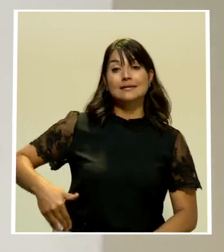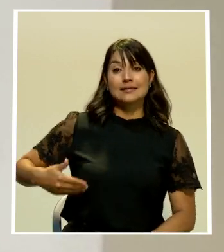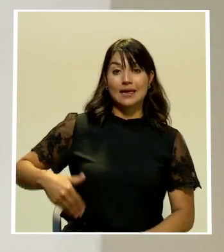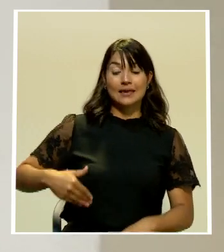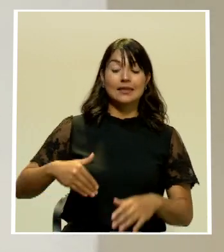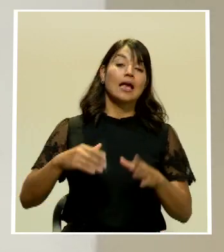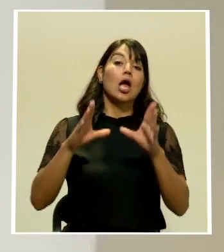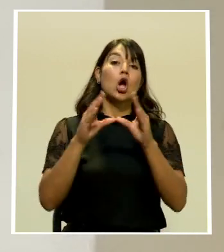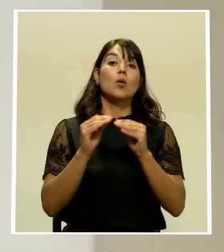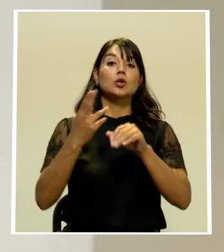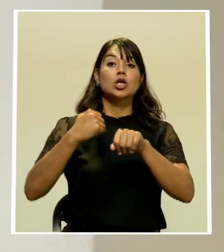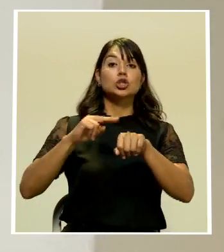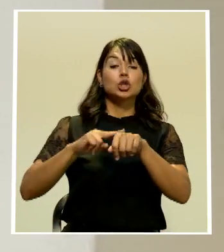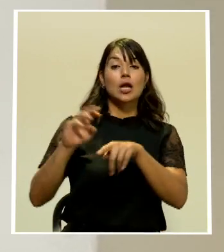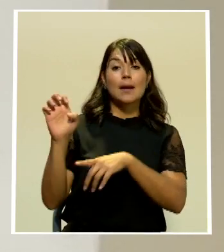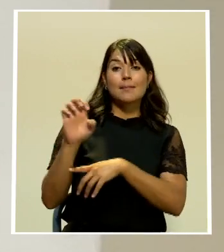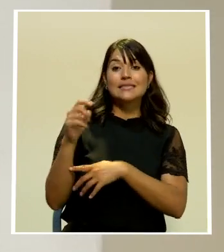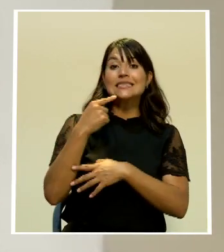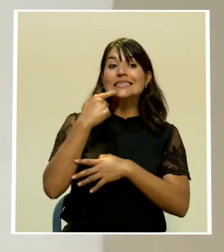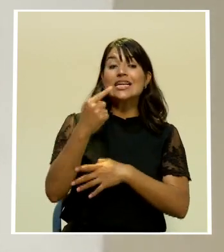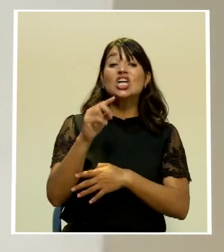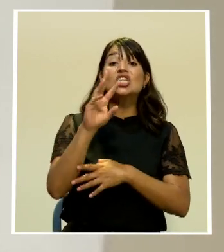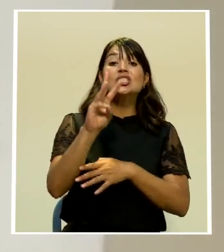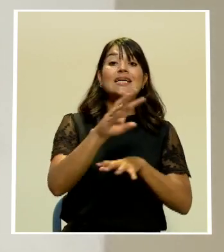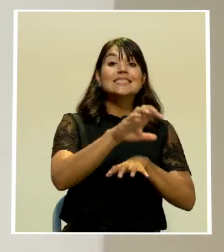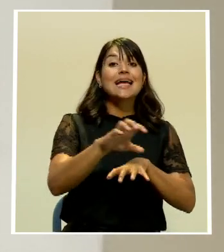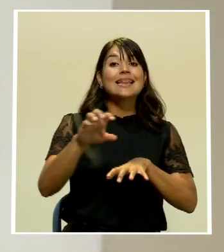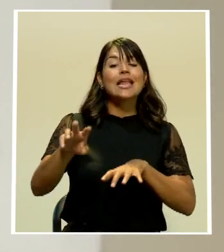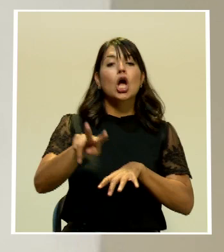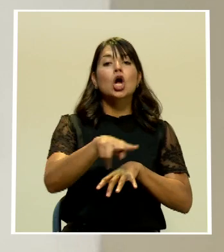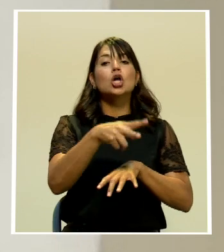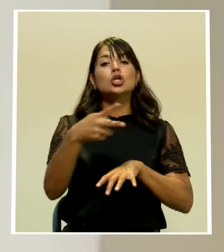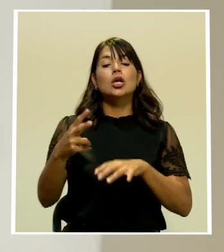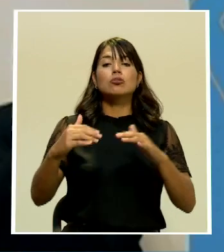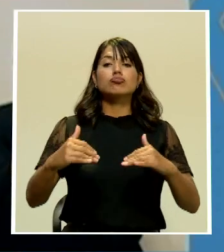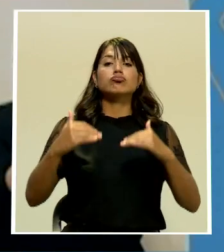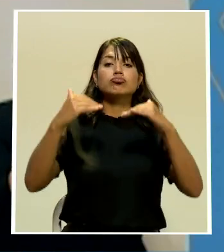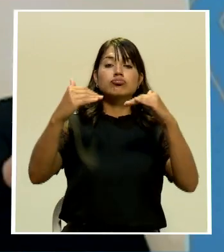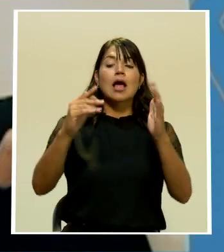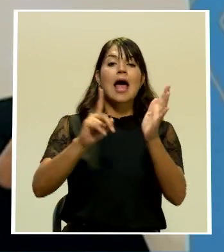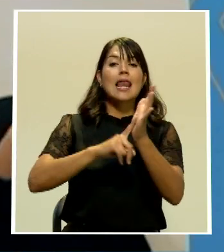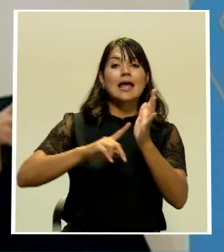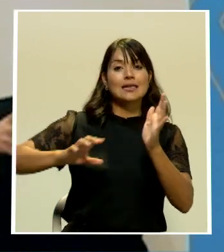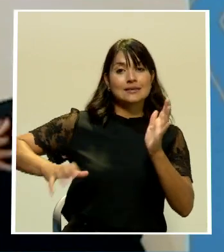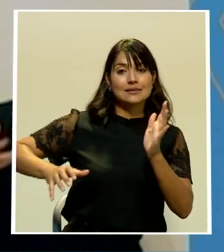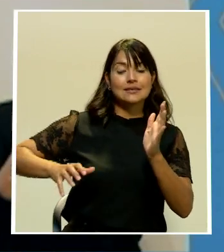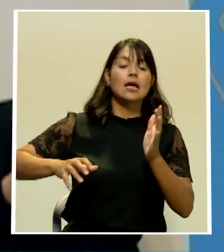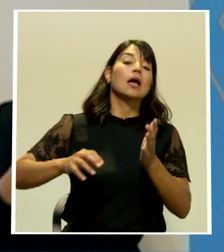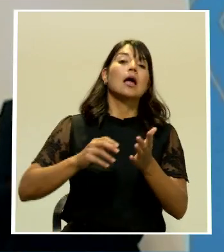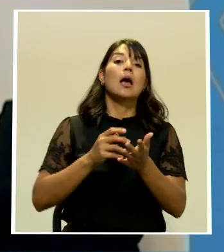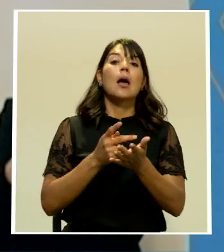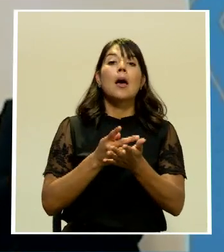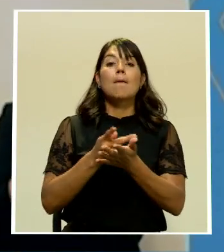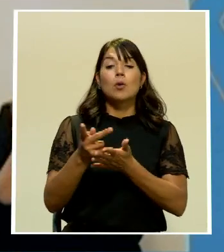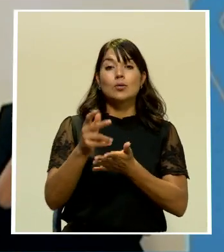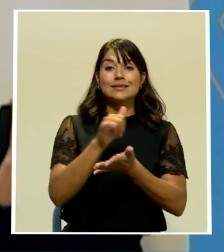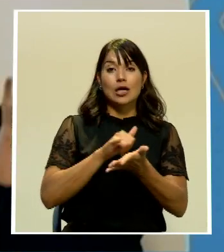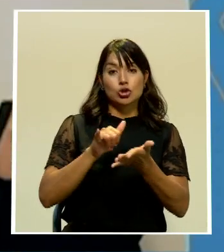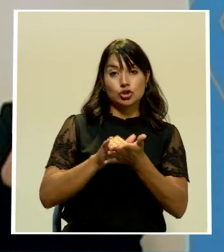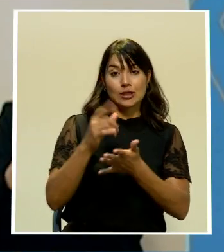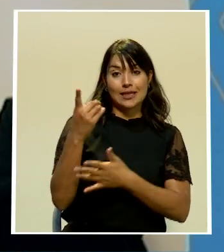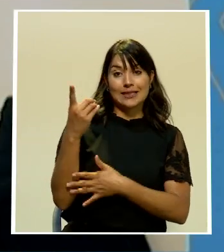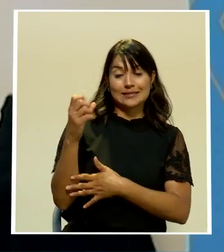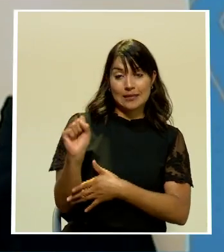Alexander Solís informó que otros seis cantones aumentaron su nivel de alerta en la provincia de San José el cantón de desamparados